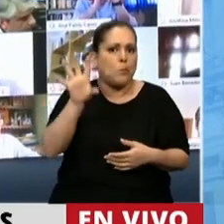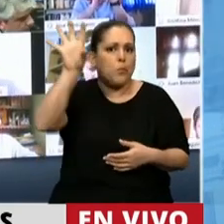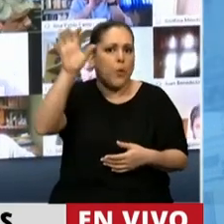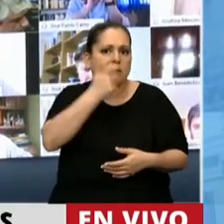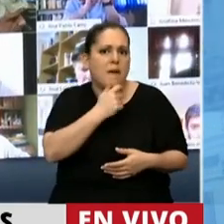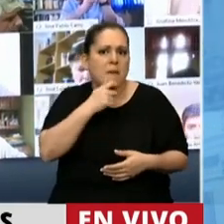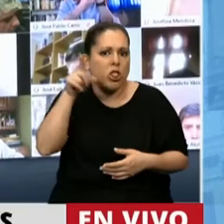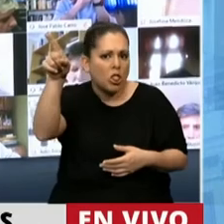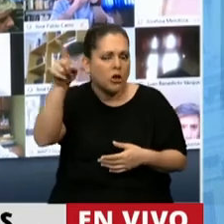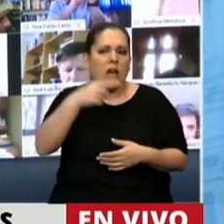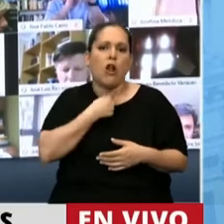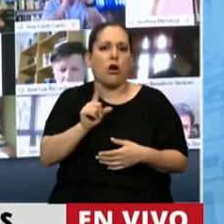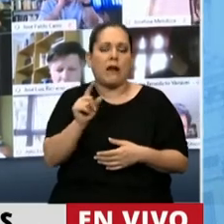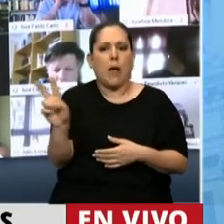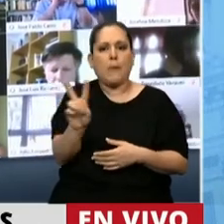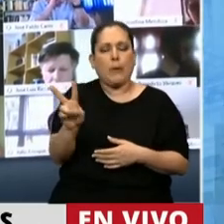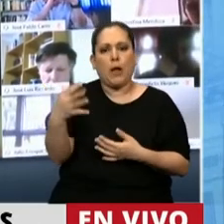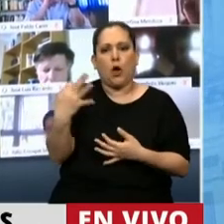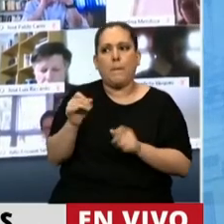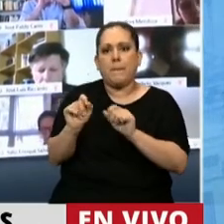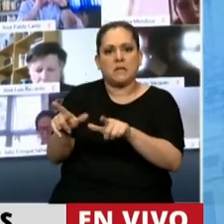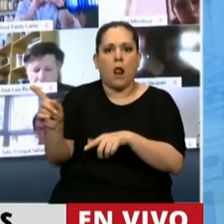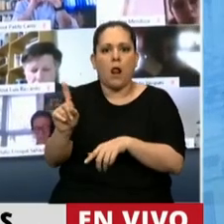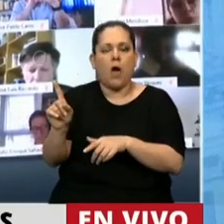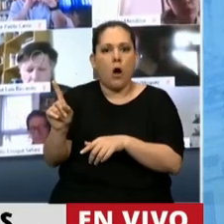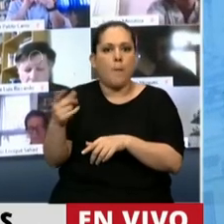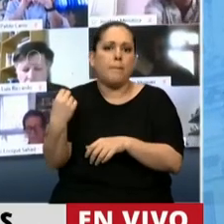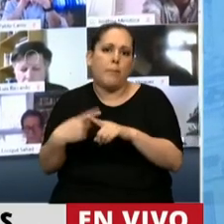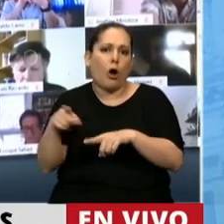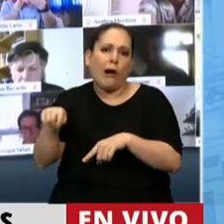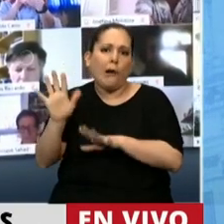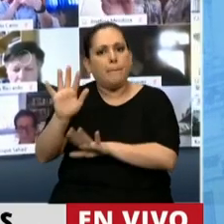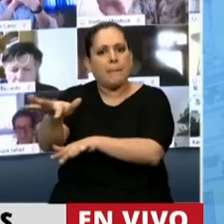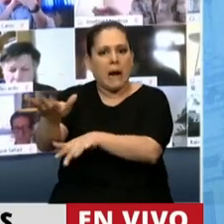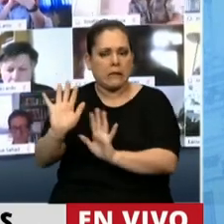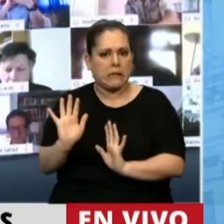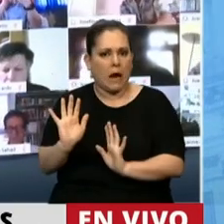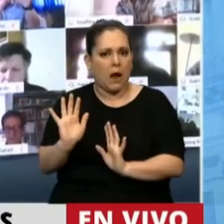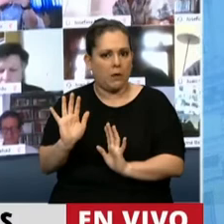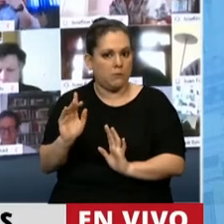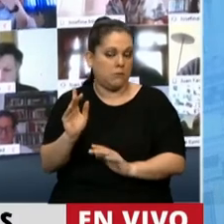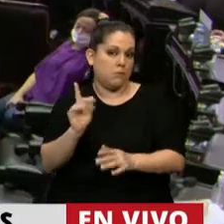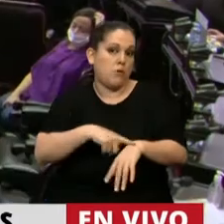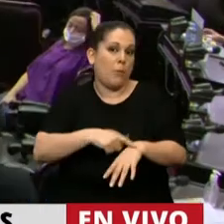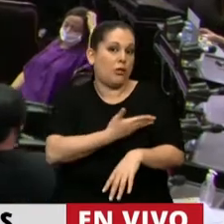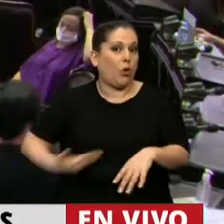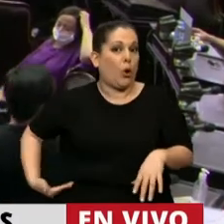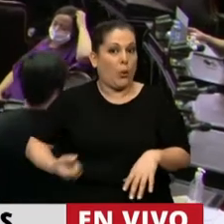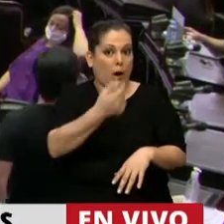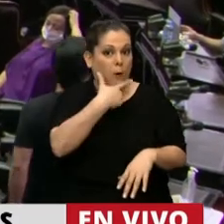quisieron ser desaforados por participar en una manifestación en uno de los paros generales bajo el gobierno de Macri.